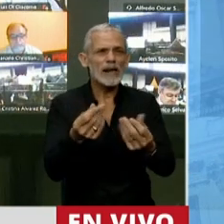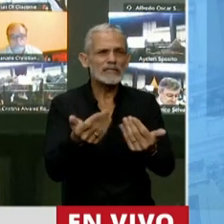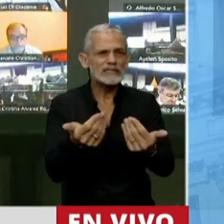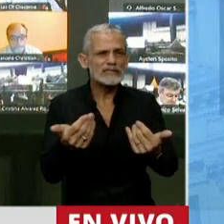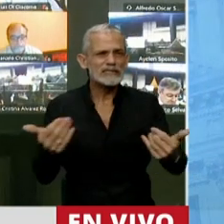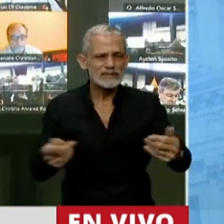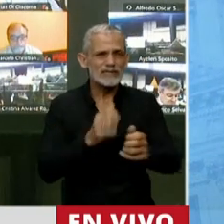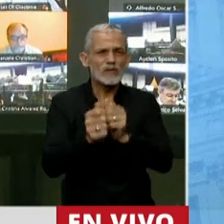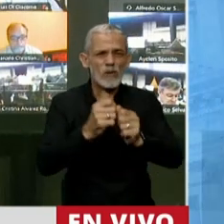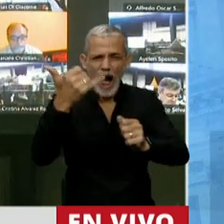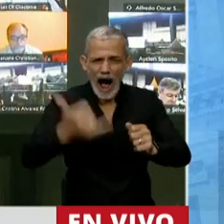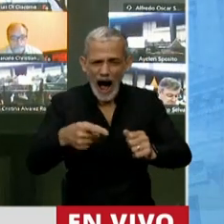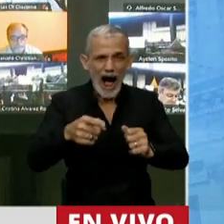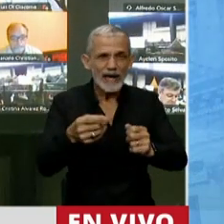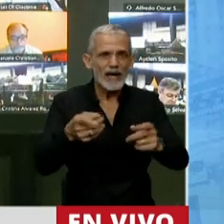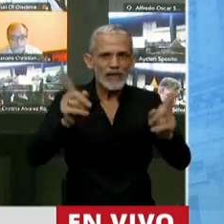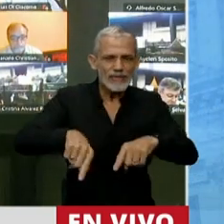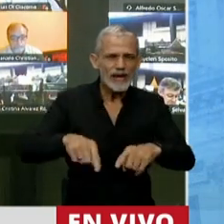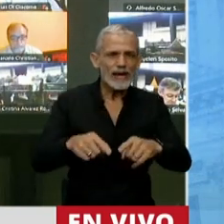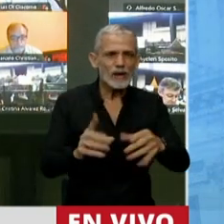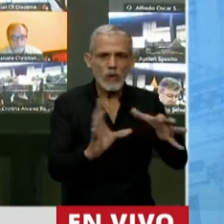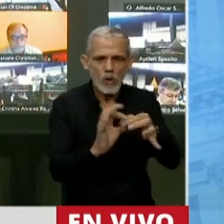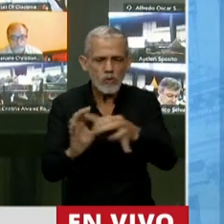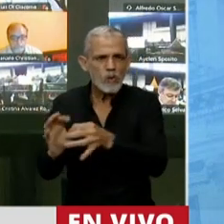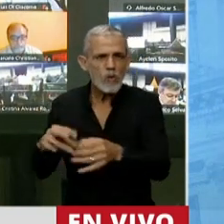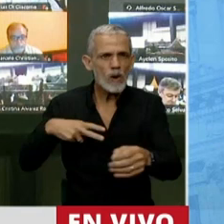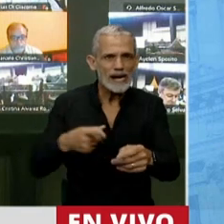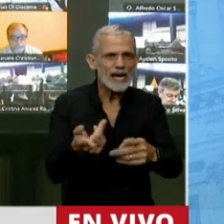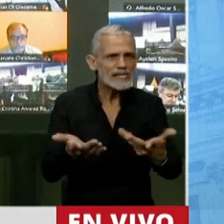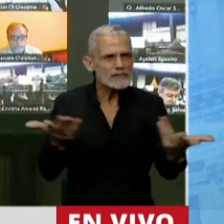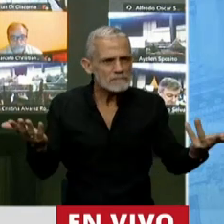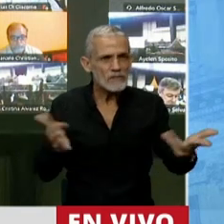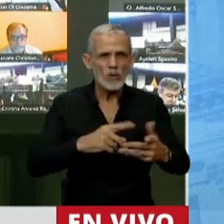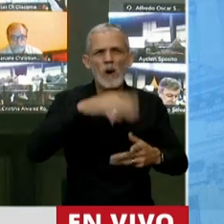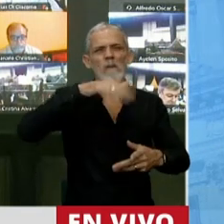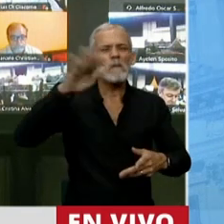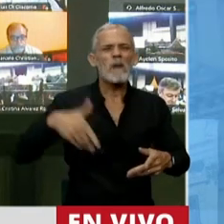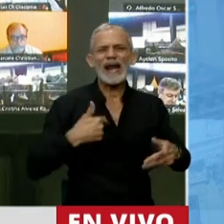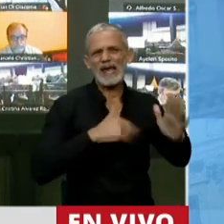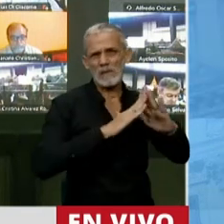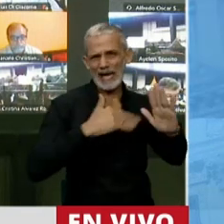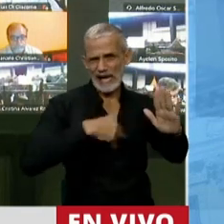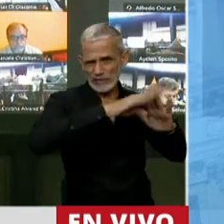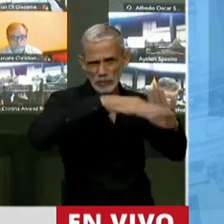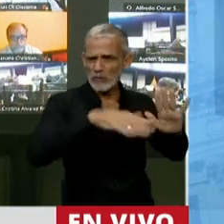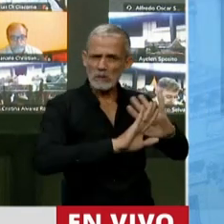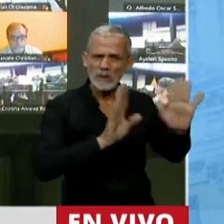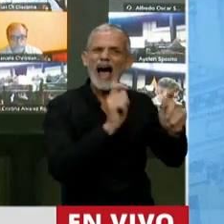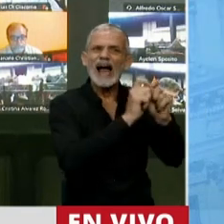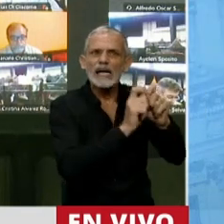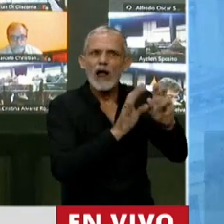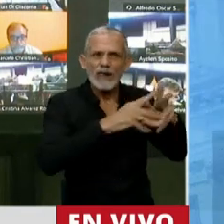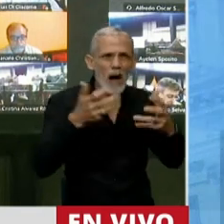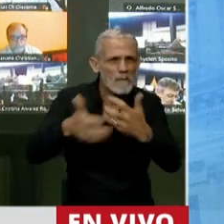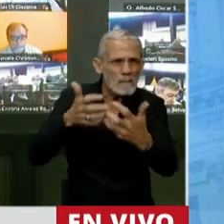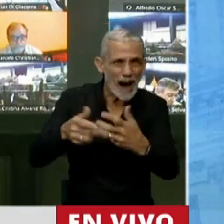destruyendo la riqueza que genera riqueza. No es un problema que pintemos la pared del living de casa. No se arreglan las